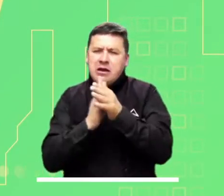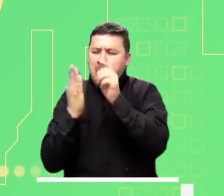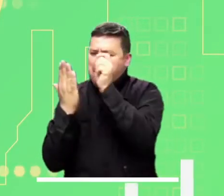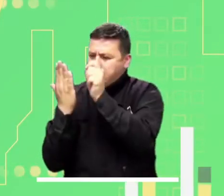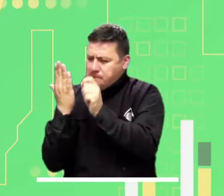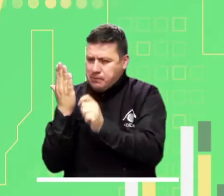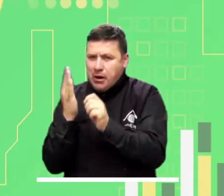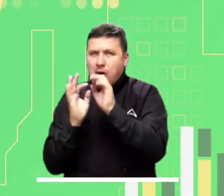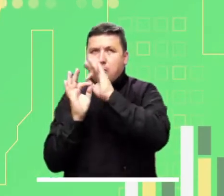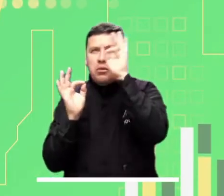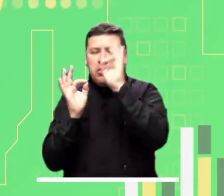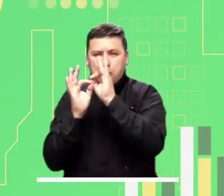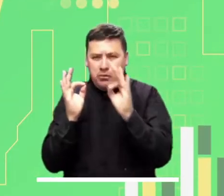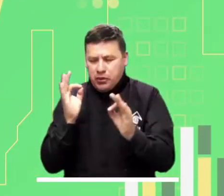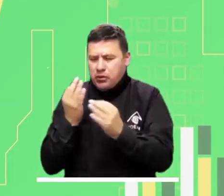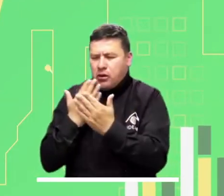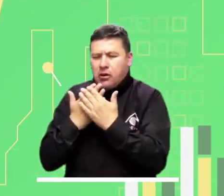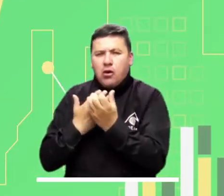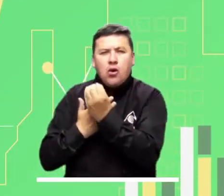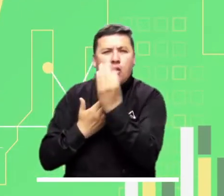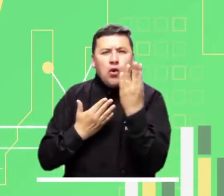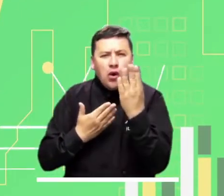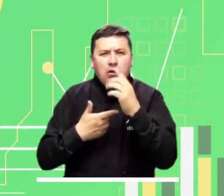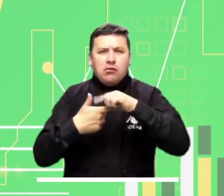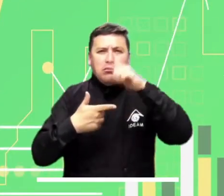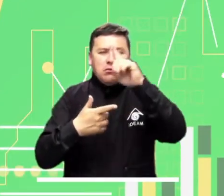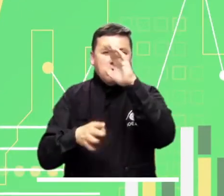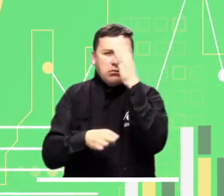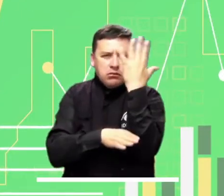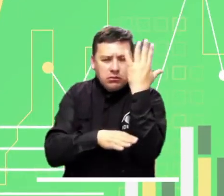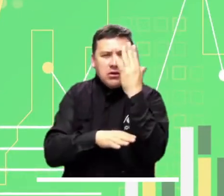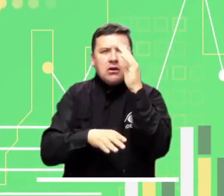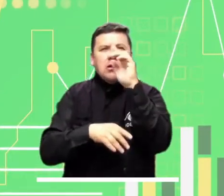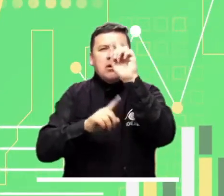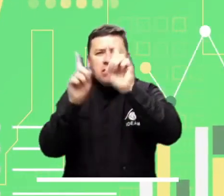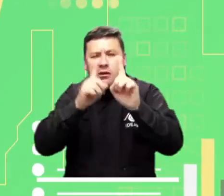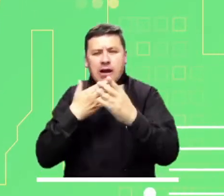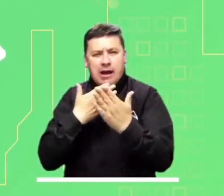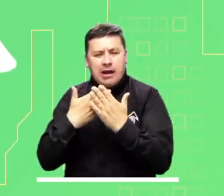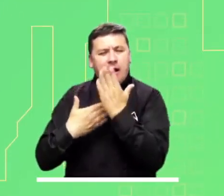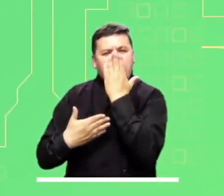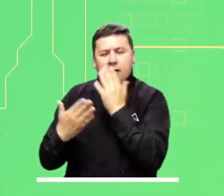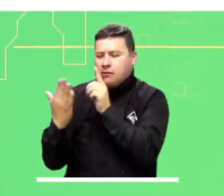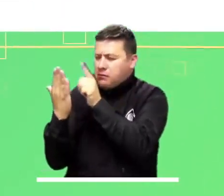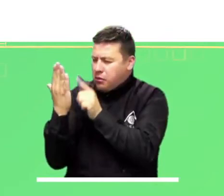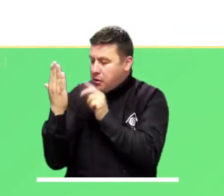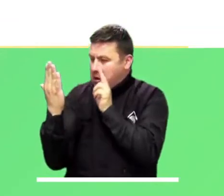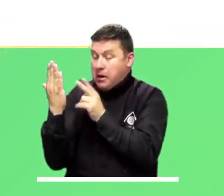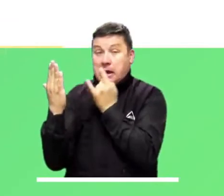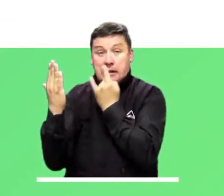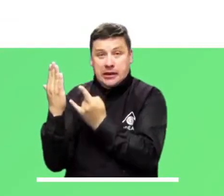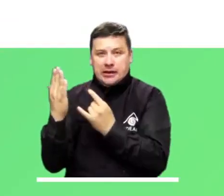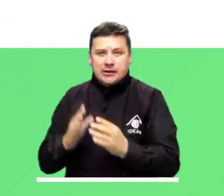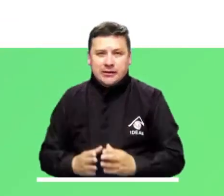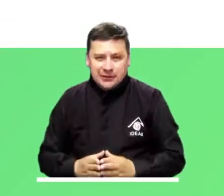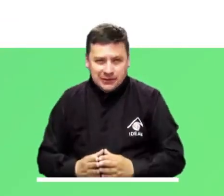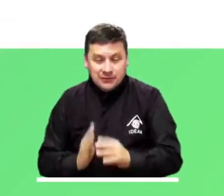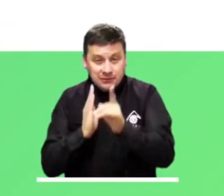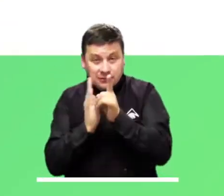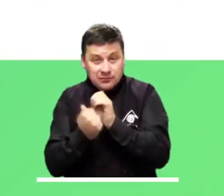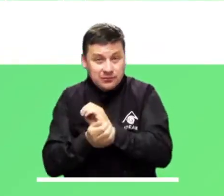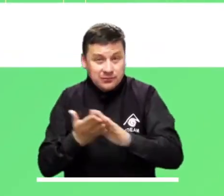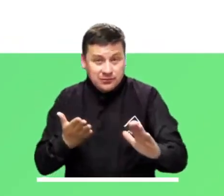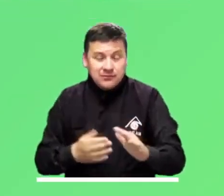tempranas. Información detallada a nivel municipal, cifras de deforestación, estadísticas de rayos y otros datos de interés.